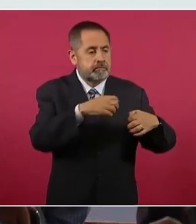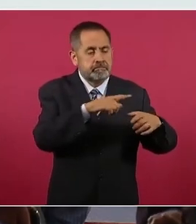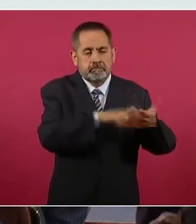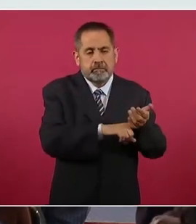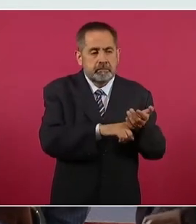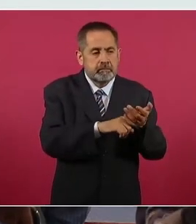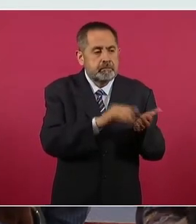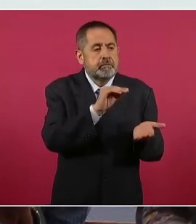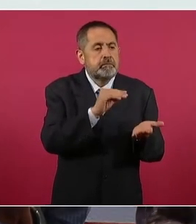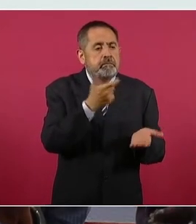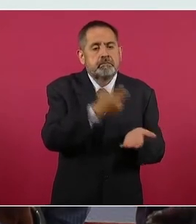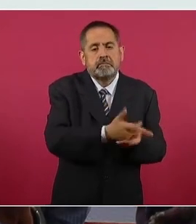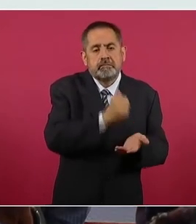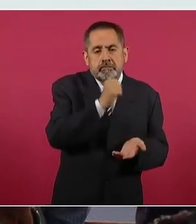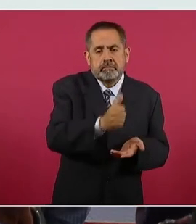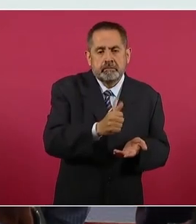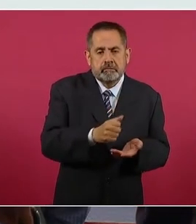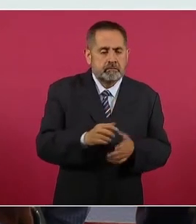cambiamos,